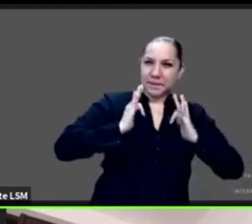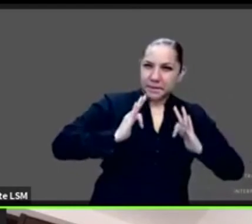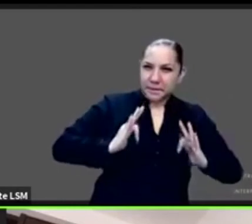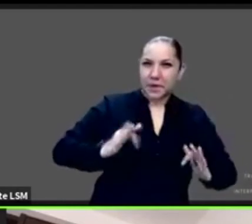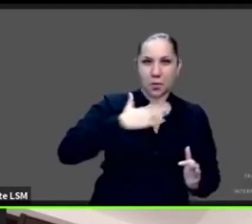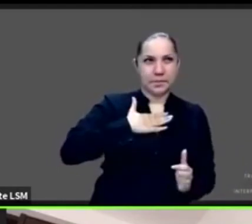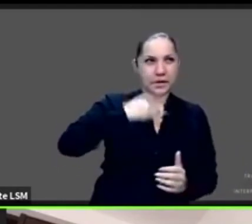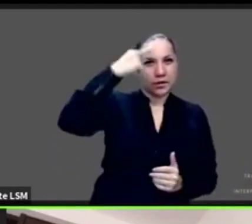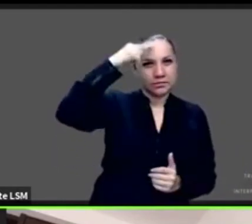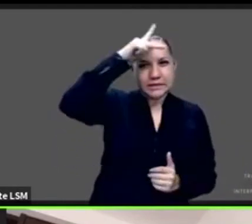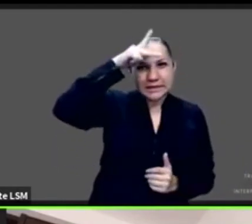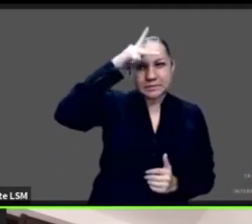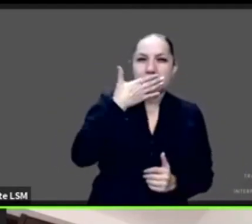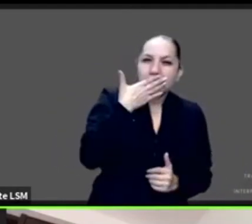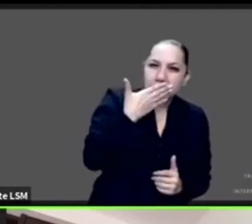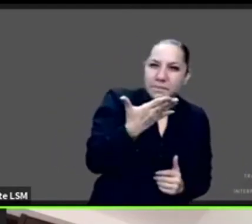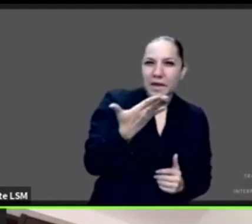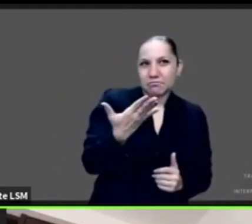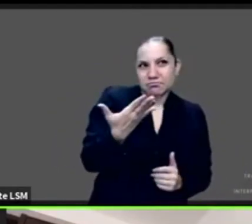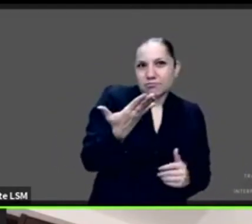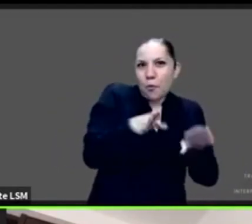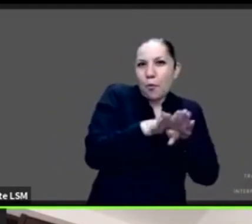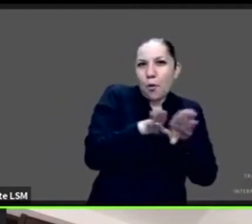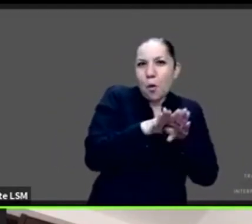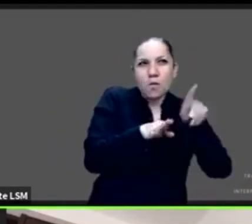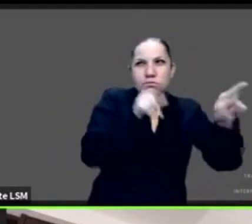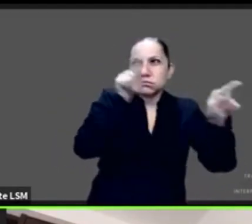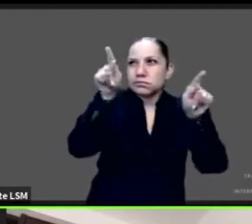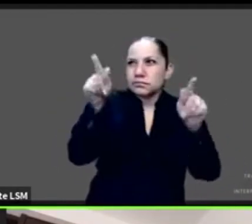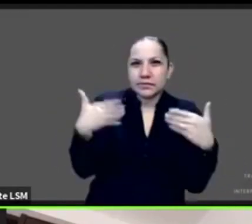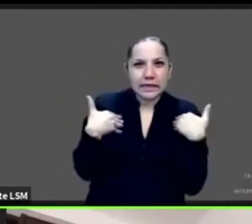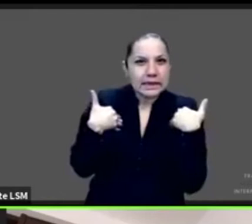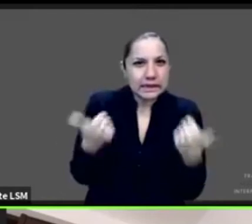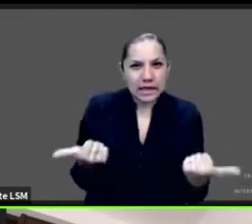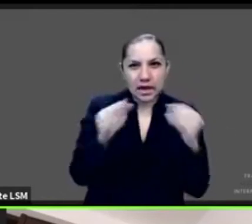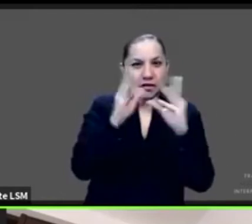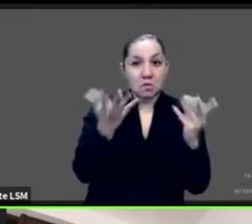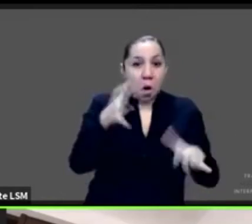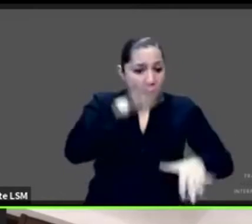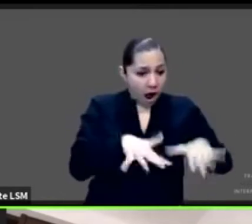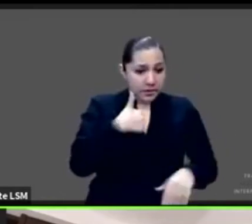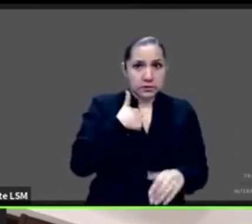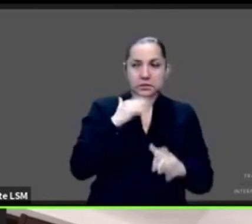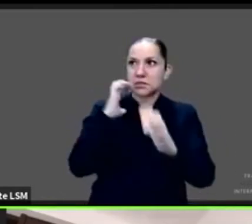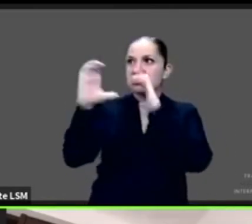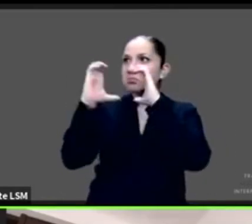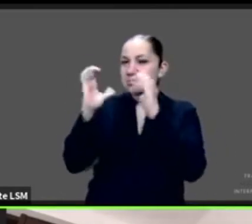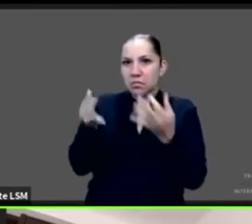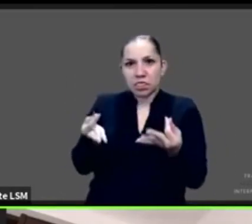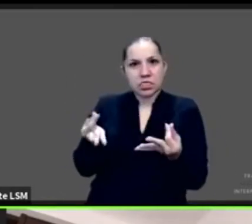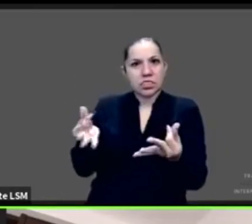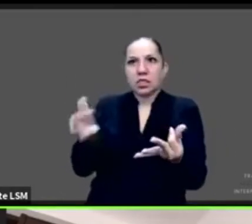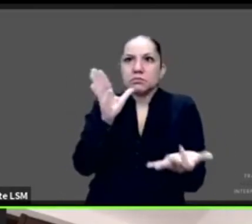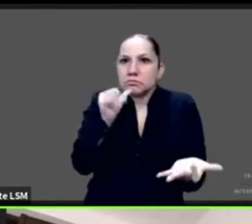imagínate, de repente, tú no tienes una comunicación verbal, no hay una comprensión total del lenguaje, te dejan en un